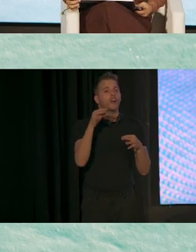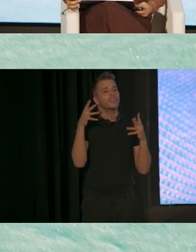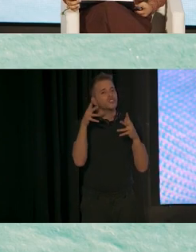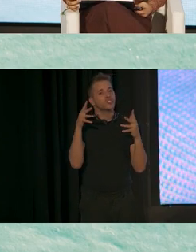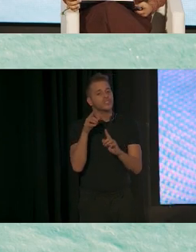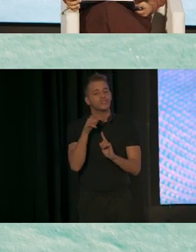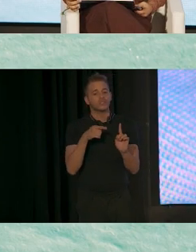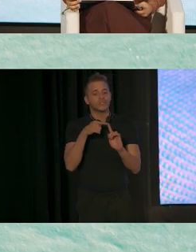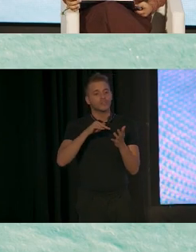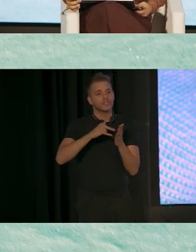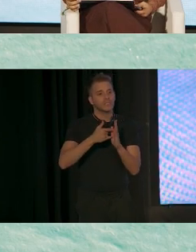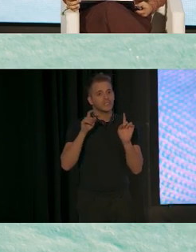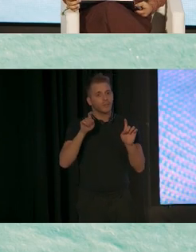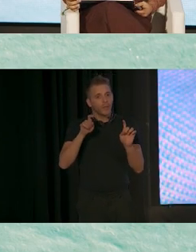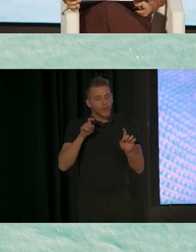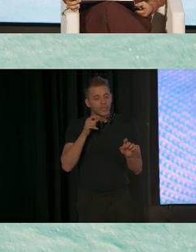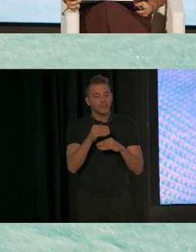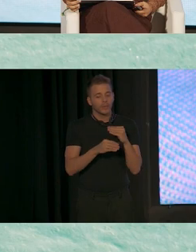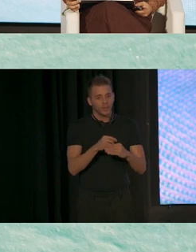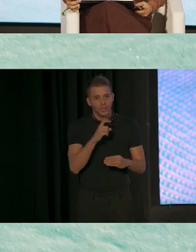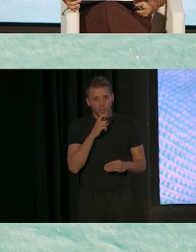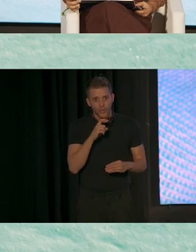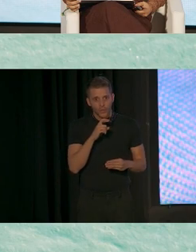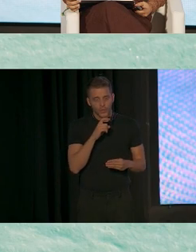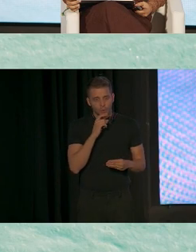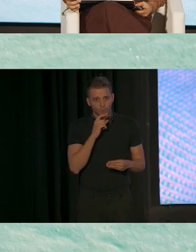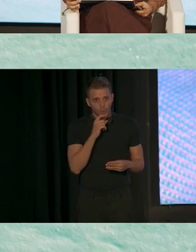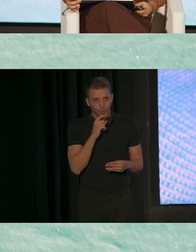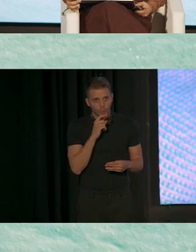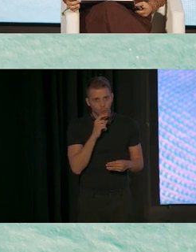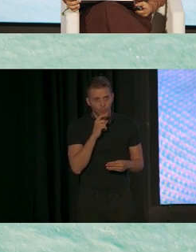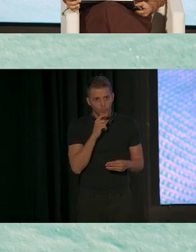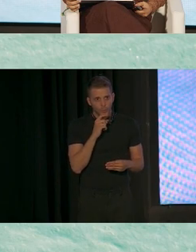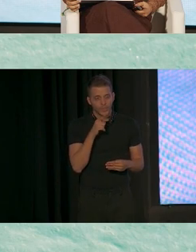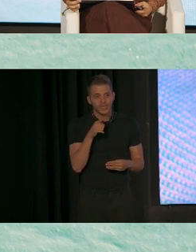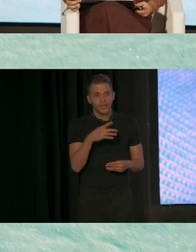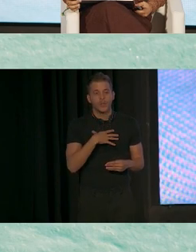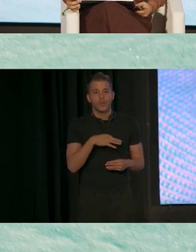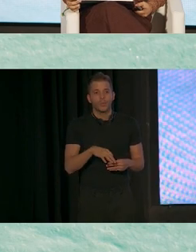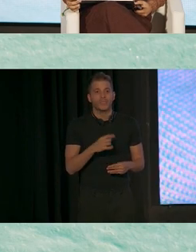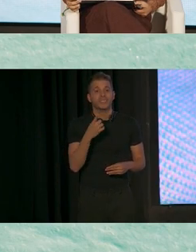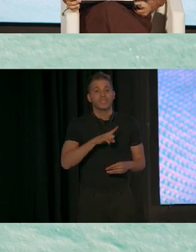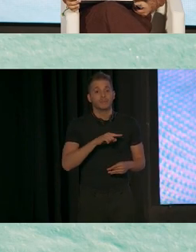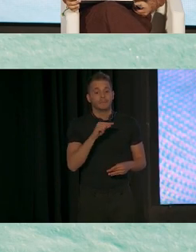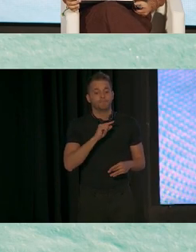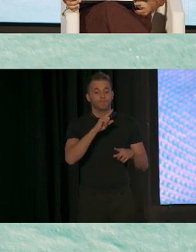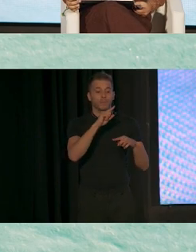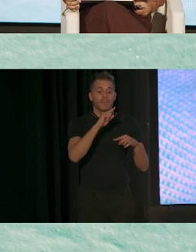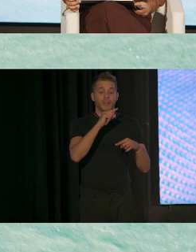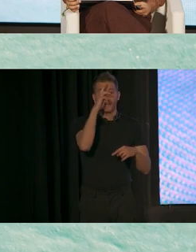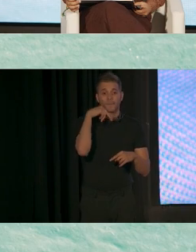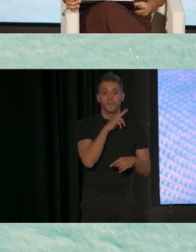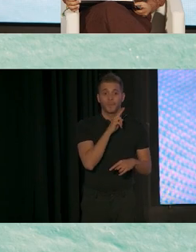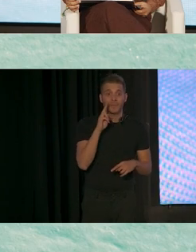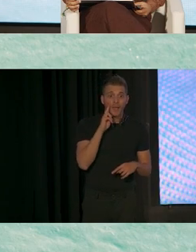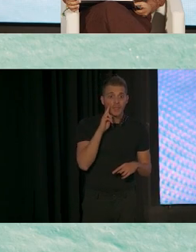educativo, que puede ser muy abrumador para los padres y profesionales.